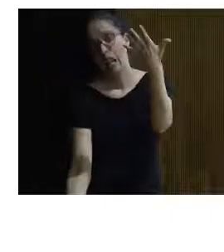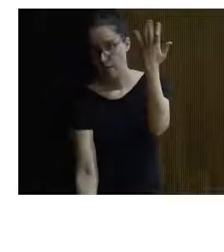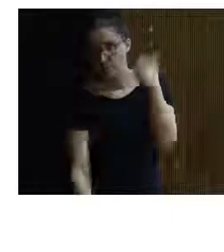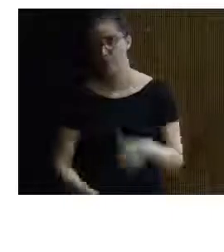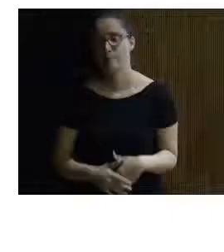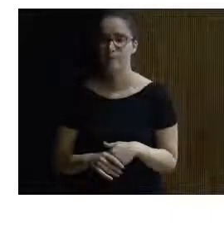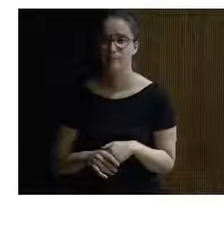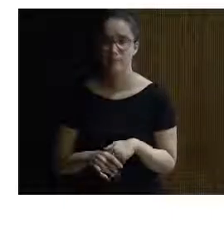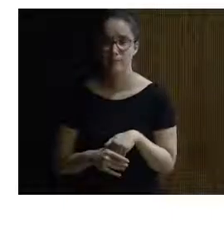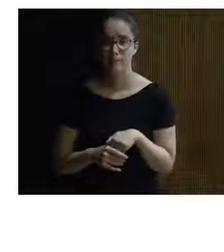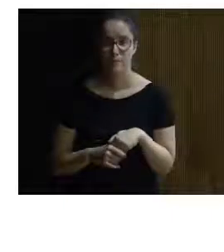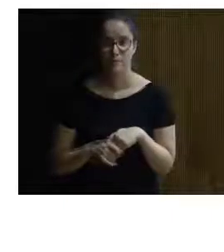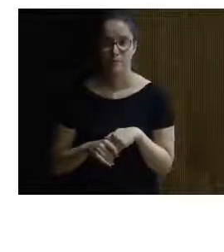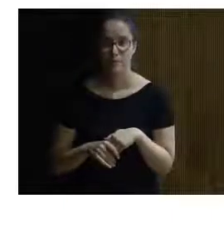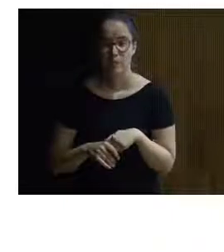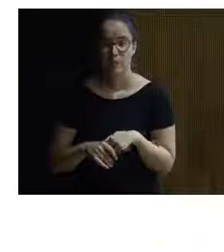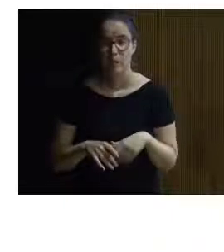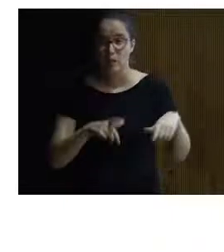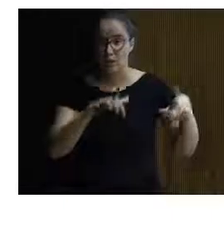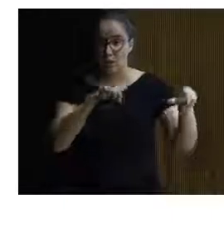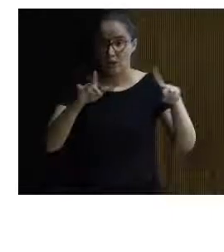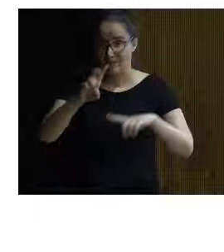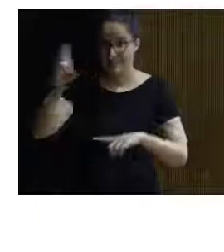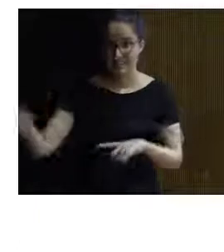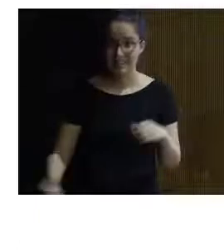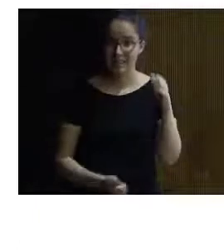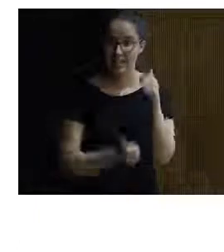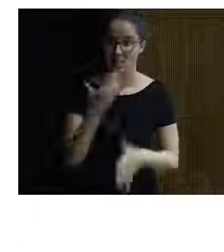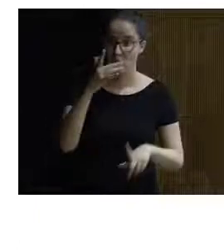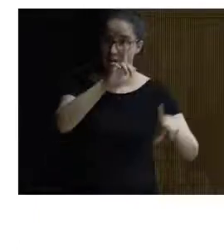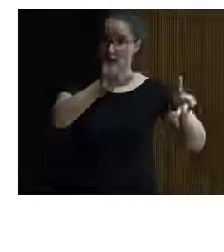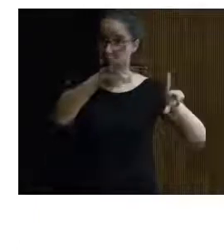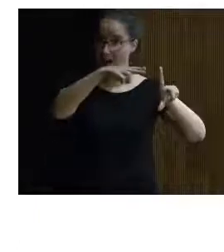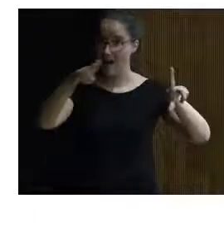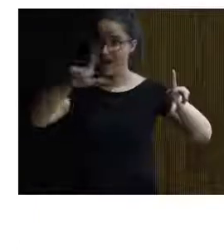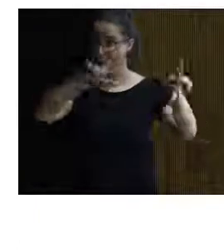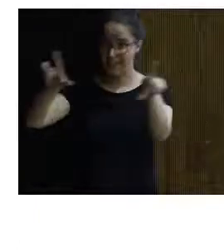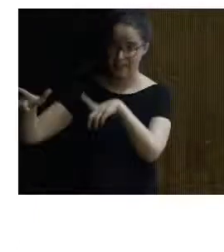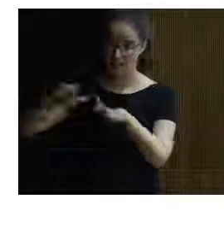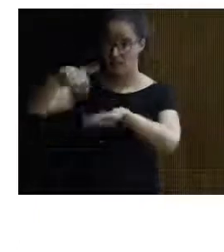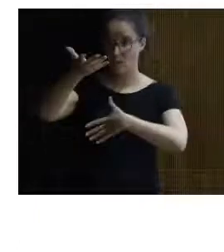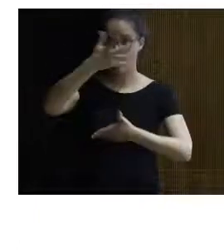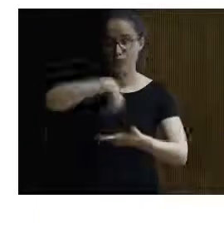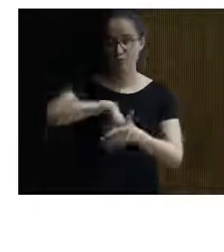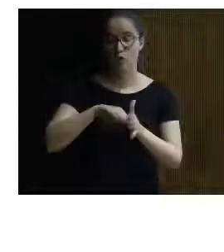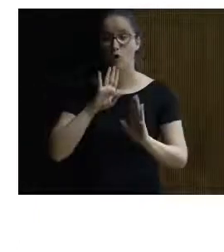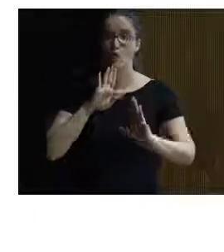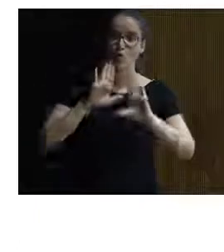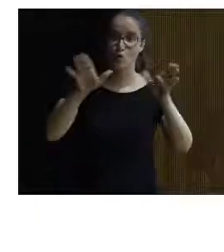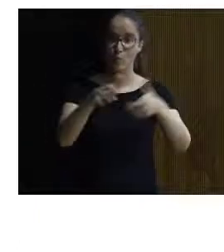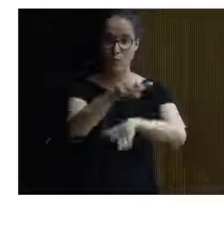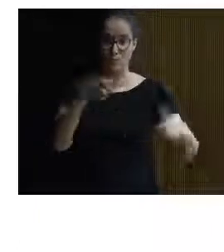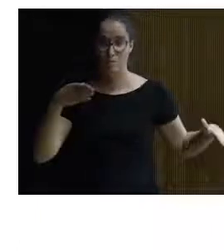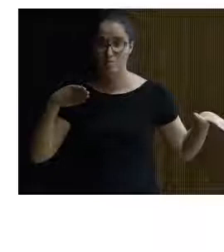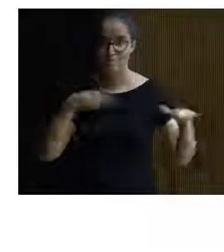etcétera se ven diferentes fotografías del edificio de la galería tanto en el exterior como en el interior se ve como un grupo de personas